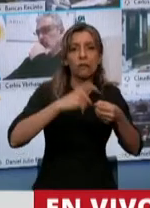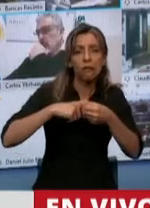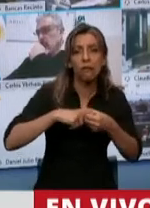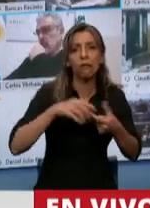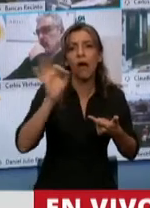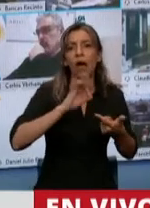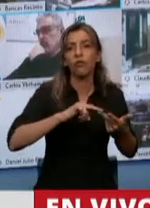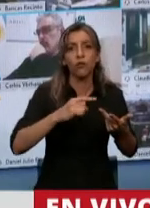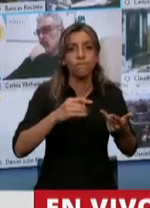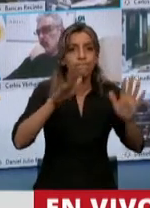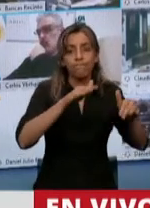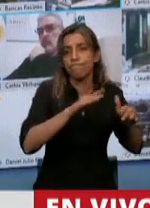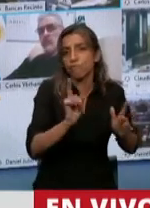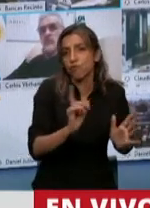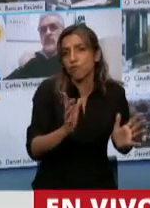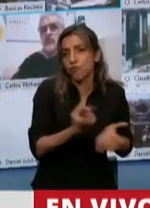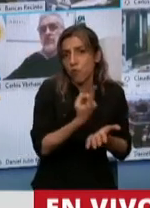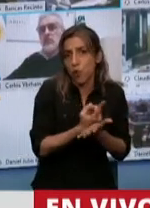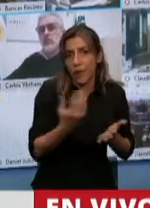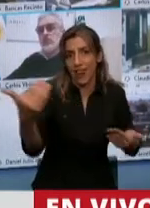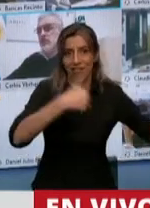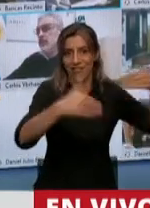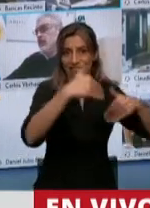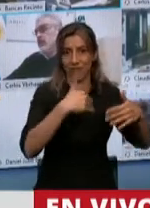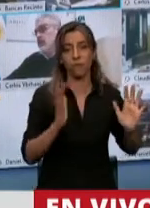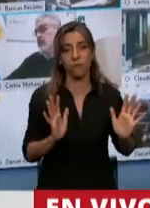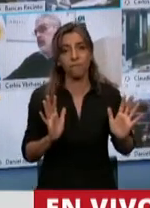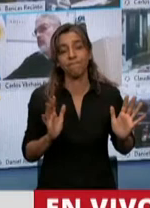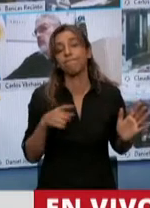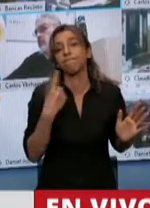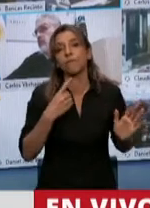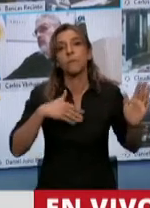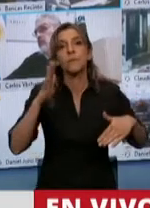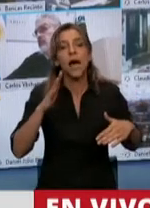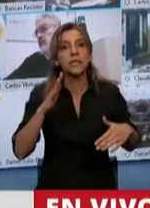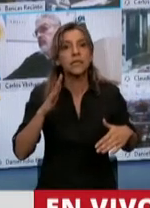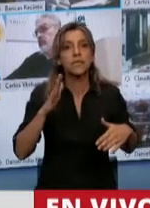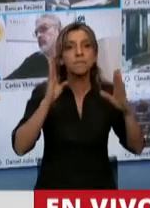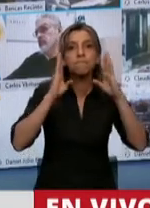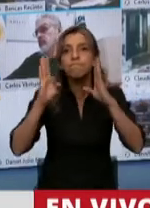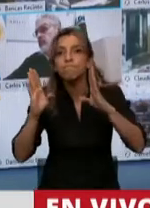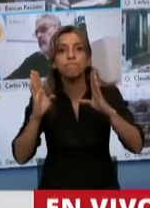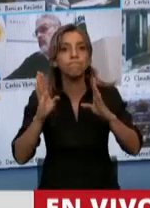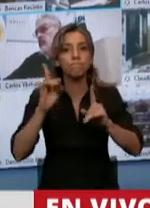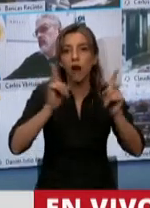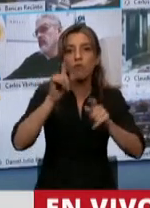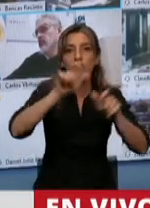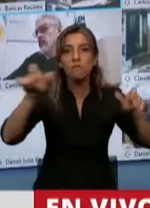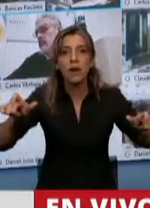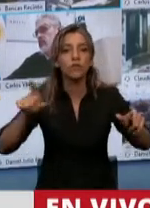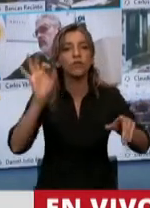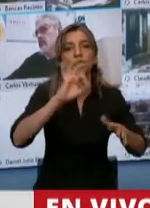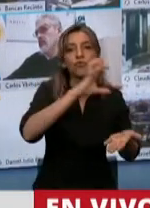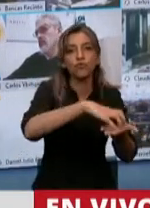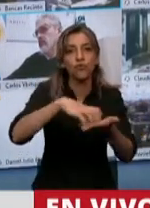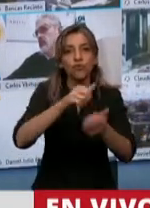tan solo se escuchó a viva voz el grave problema, sobre todo de aquellos pequeños emprendedores, agencias de